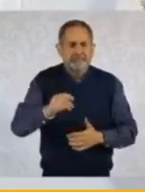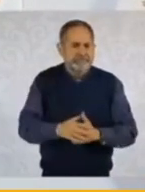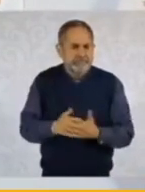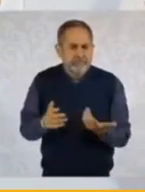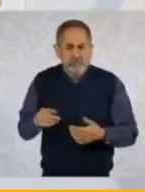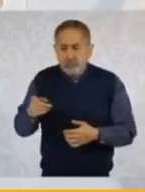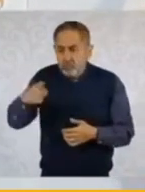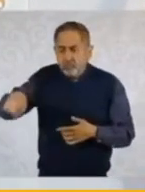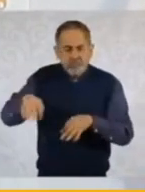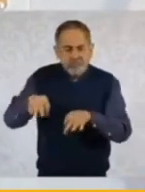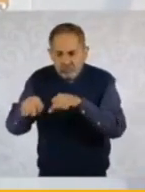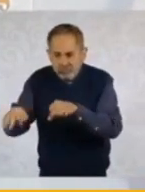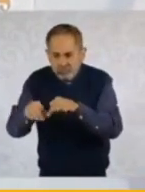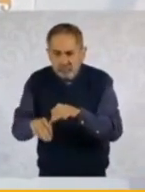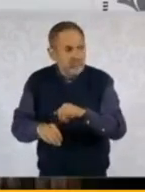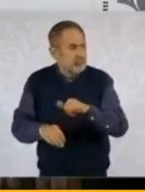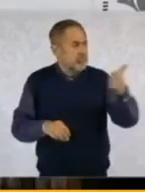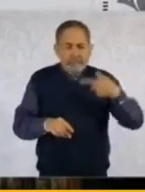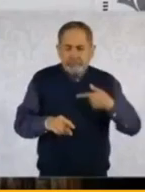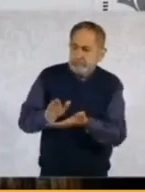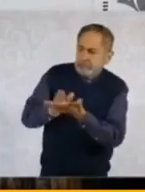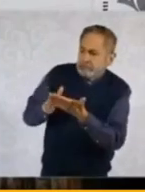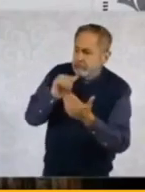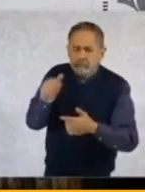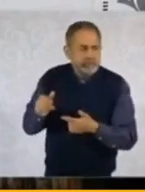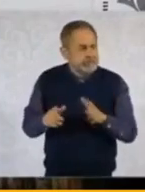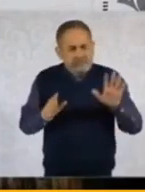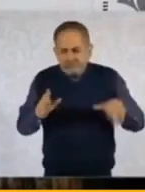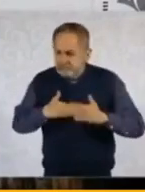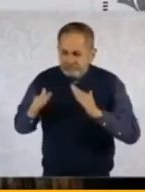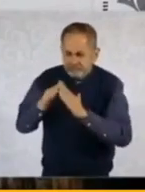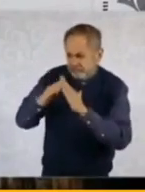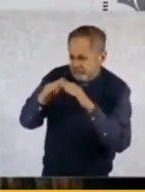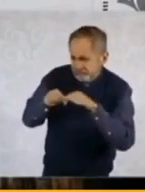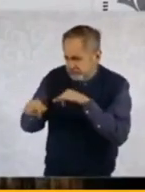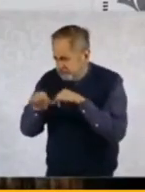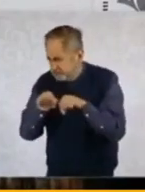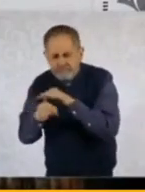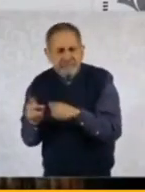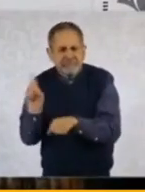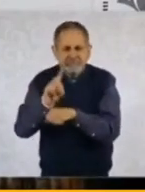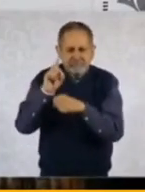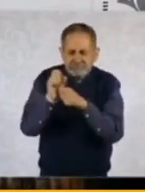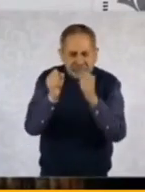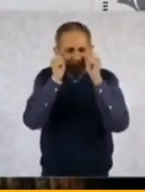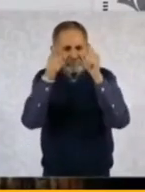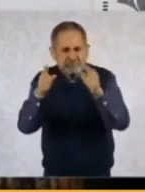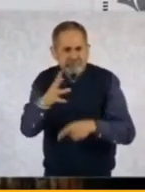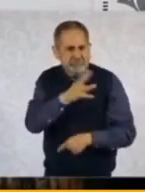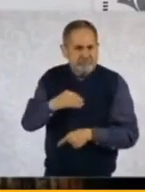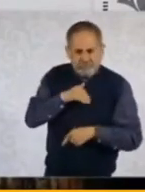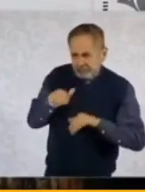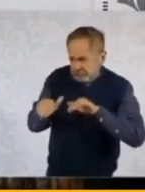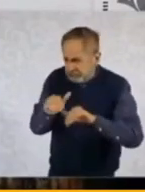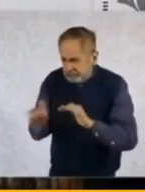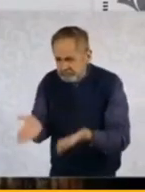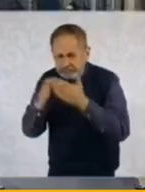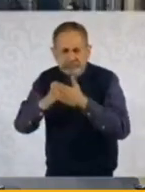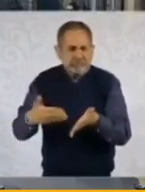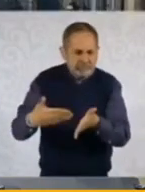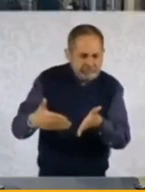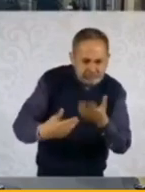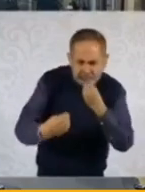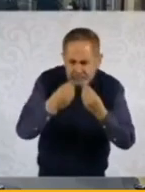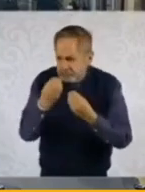Realizan un trabajo que nadie reconoce. Todos los días se levantan, despiertan a los niños, preparan el